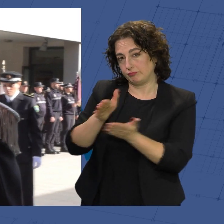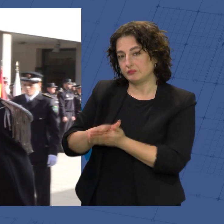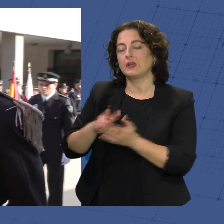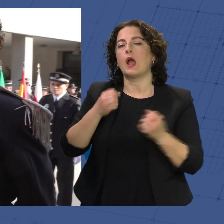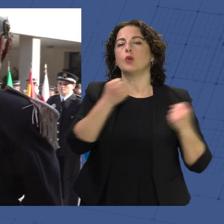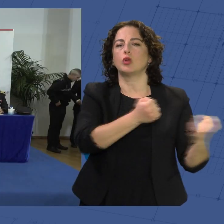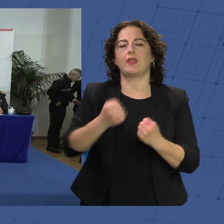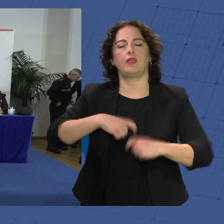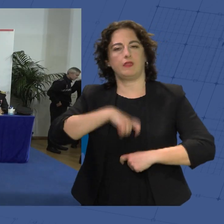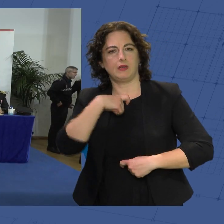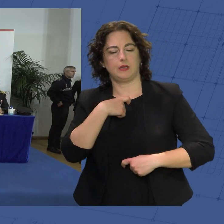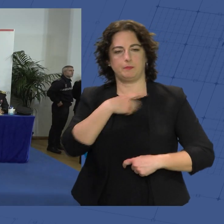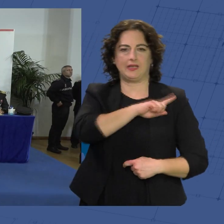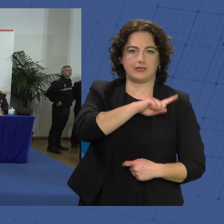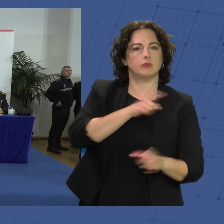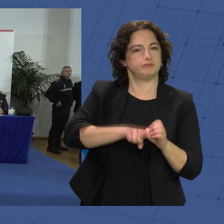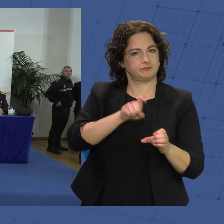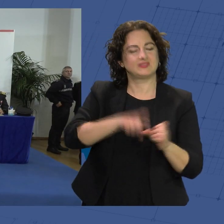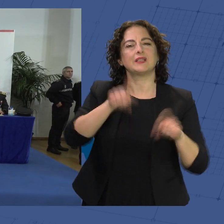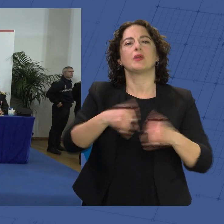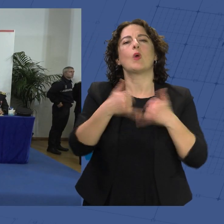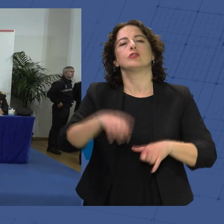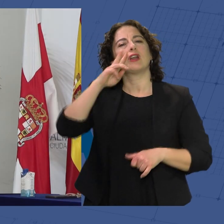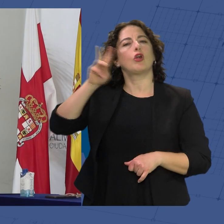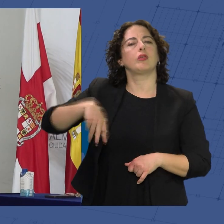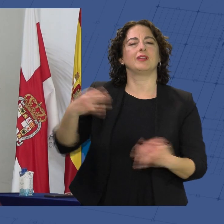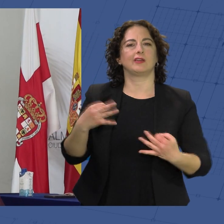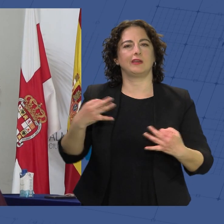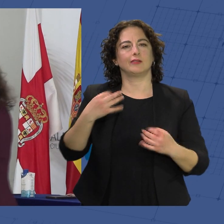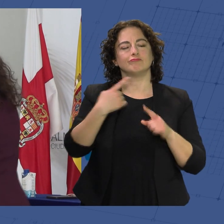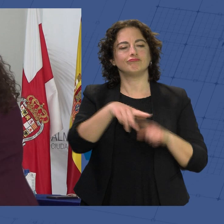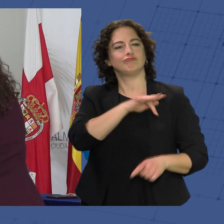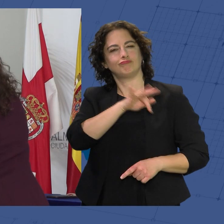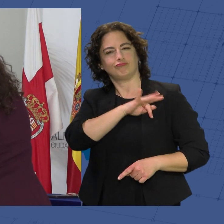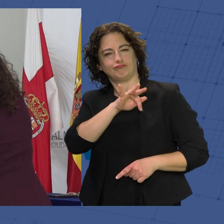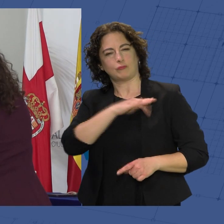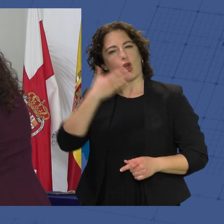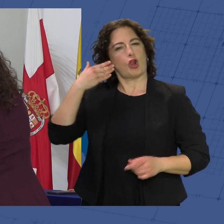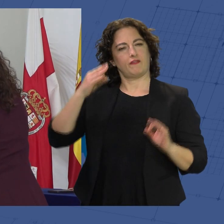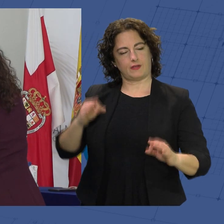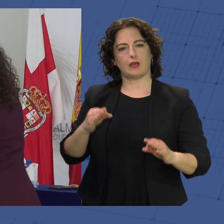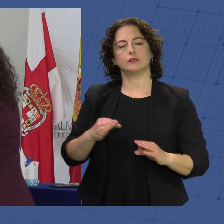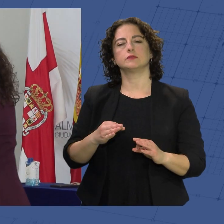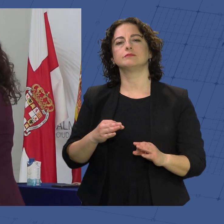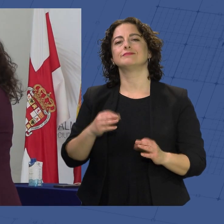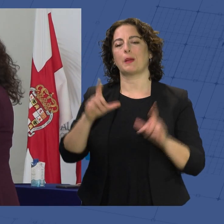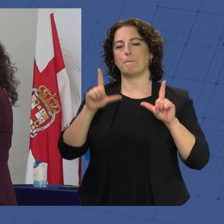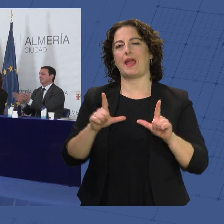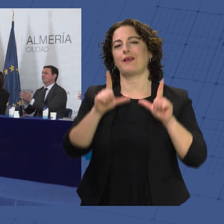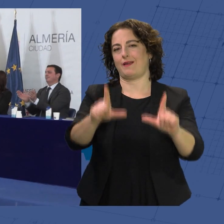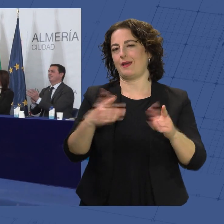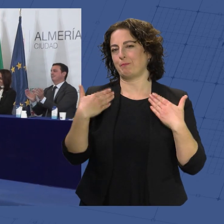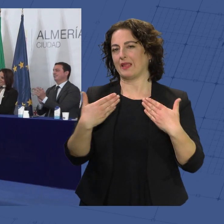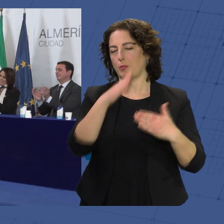militares. Además, se ha llevado a cabo un acto de reconocimiento y distinciones honoríficas con la entrega de placas de plata por